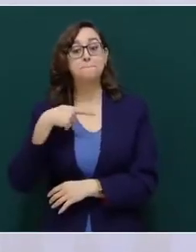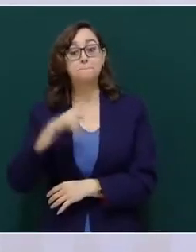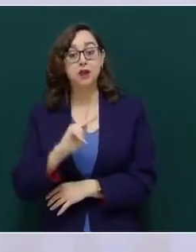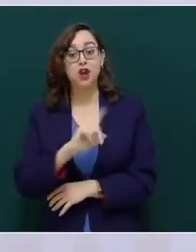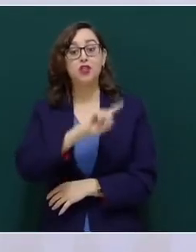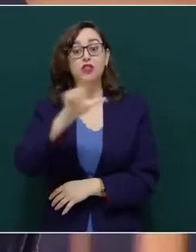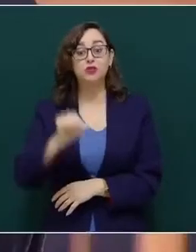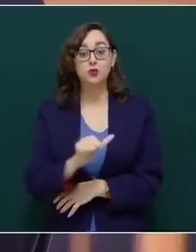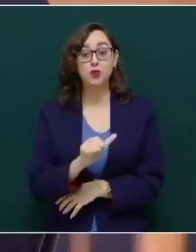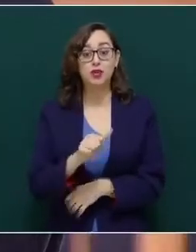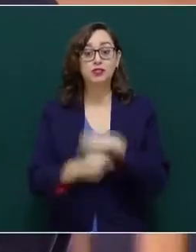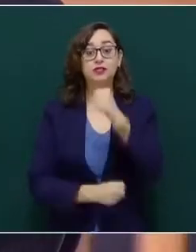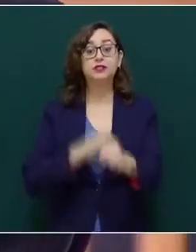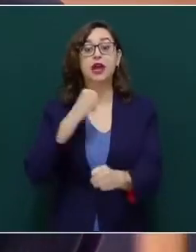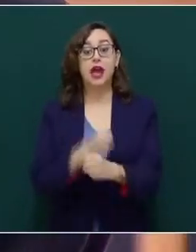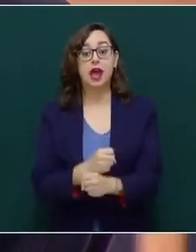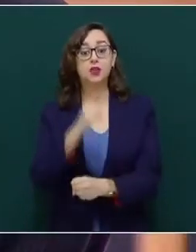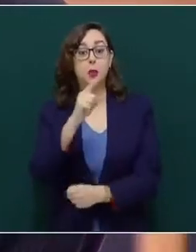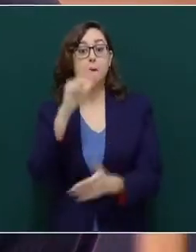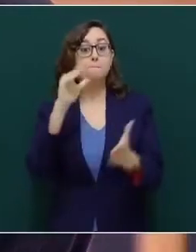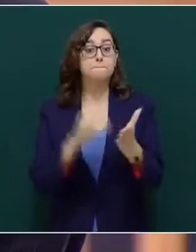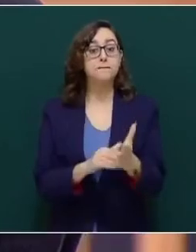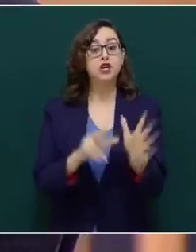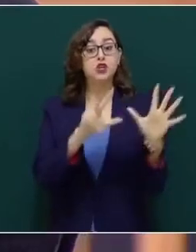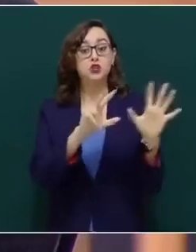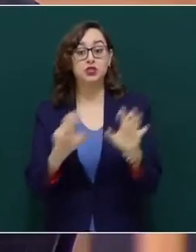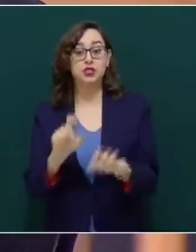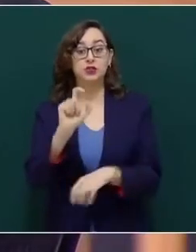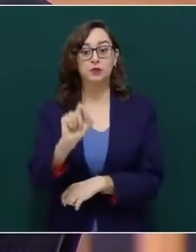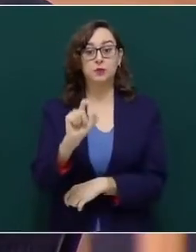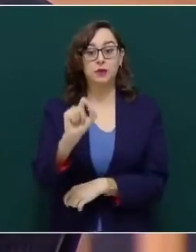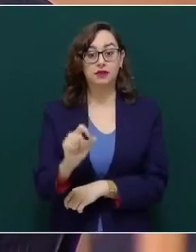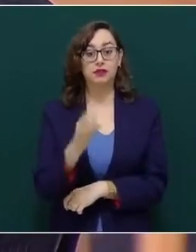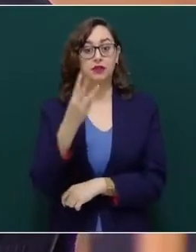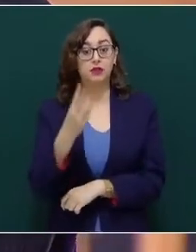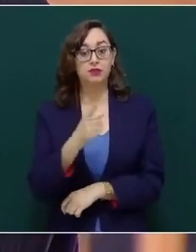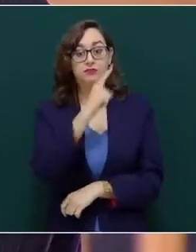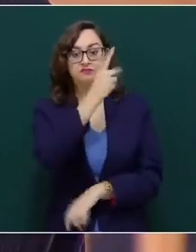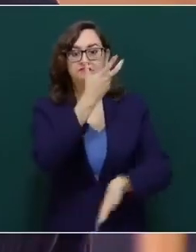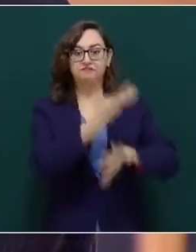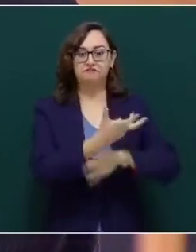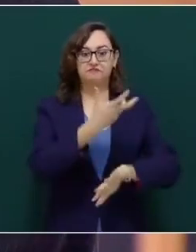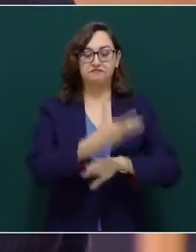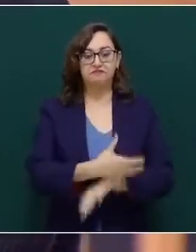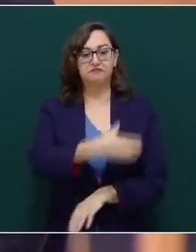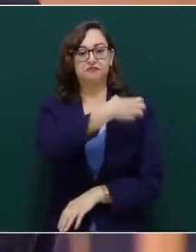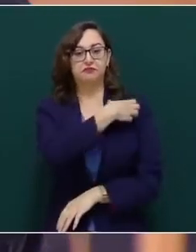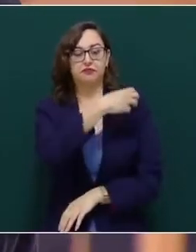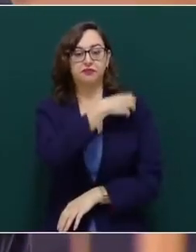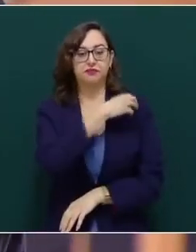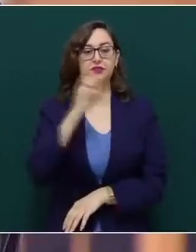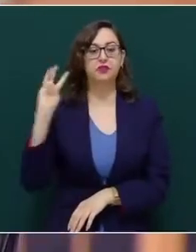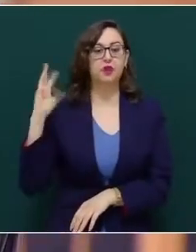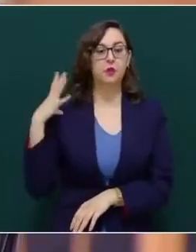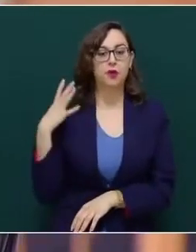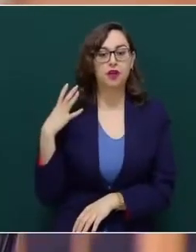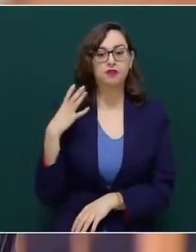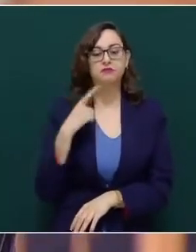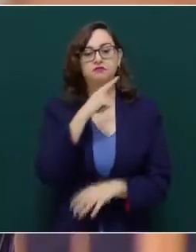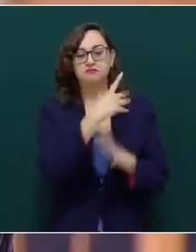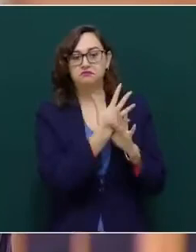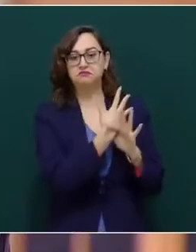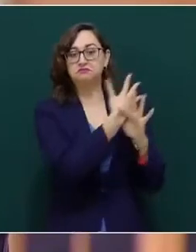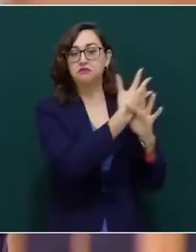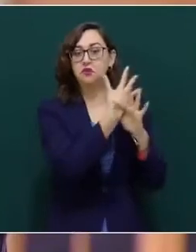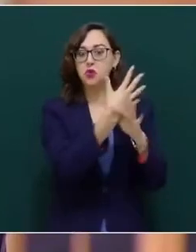1822 Washington inició el reconocimiento rápido de las